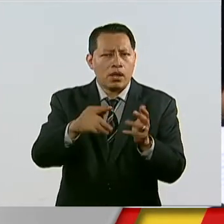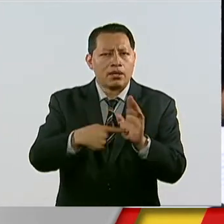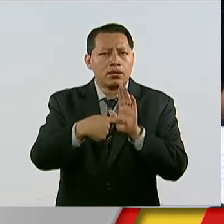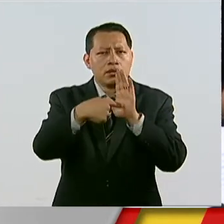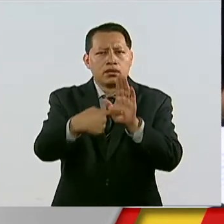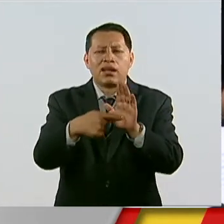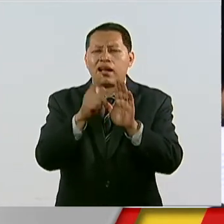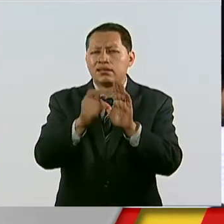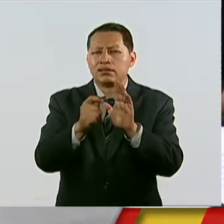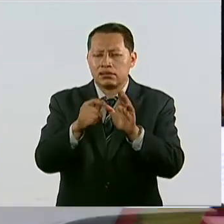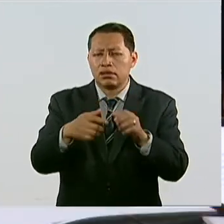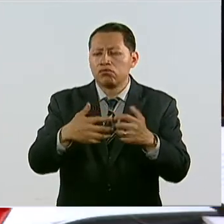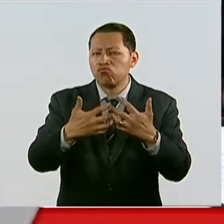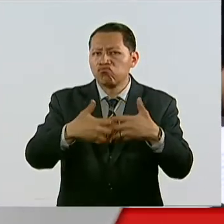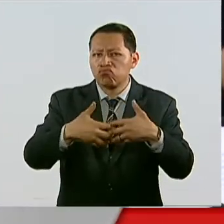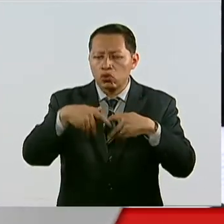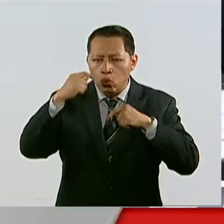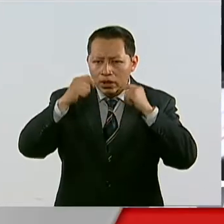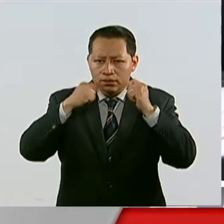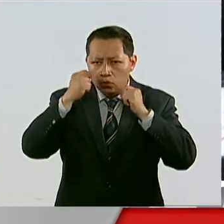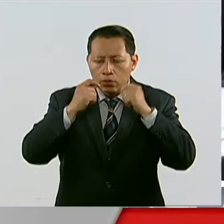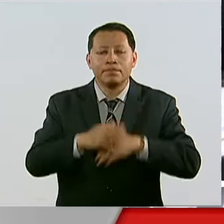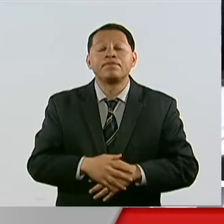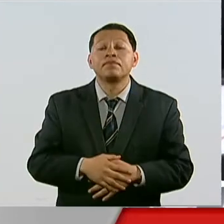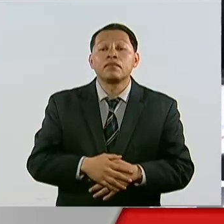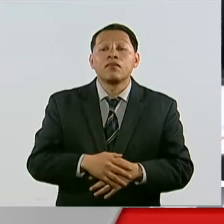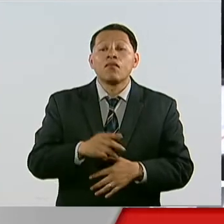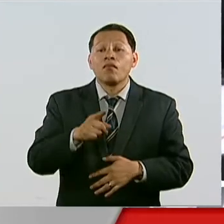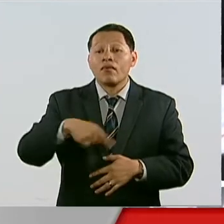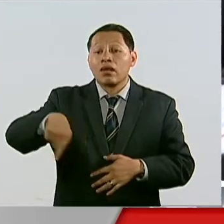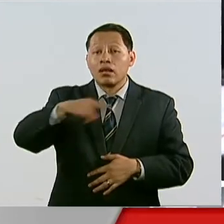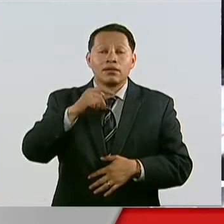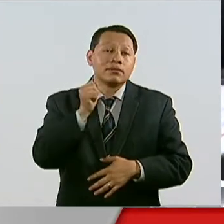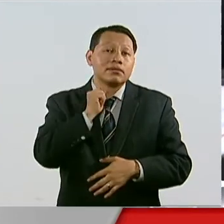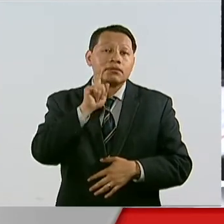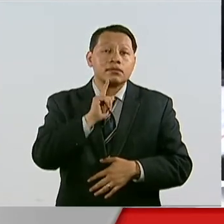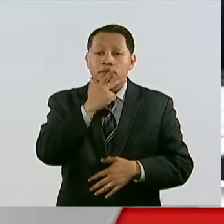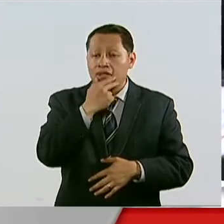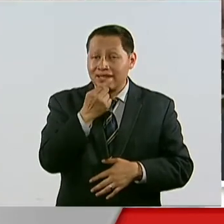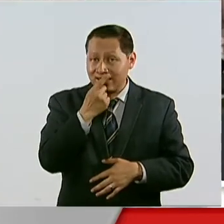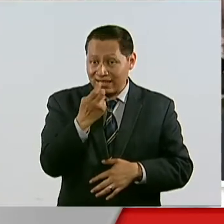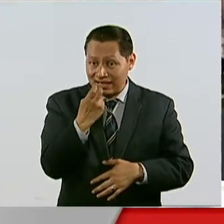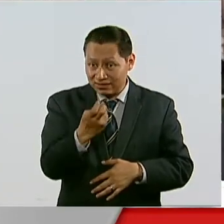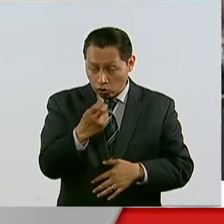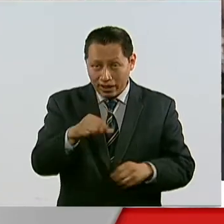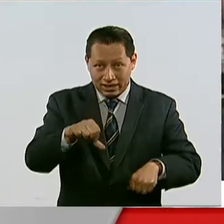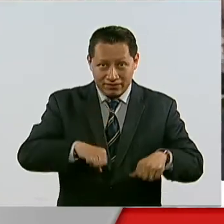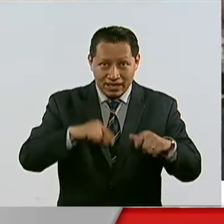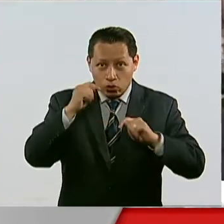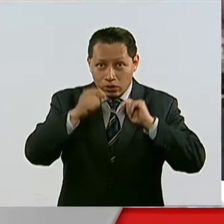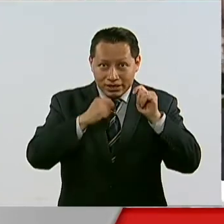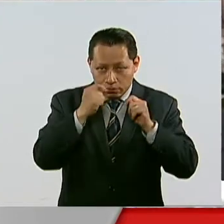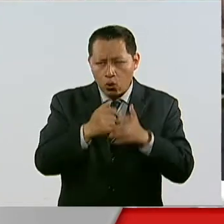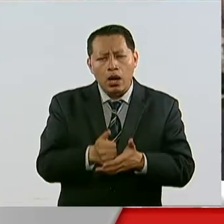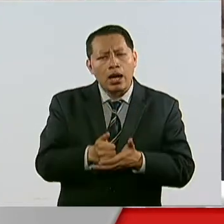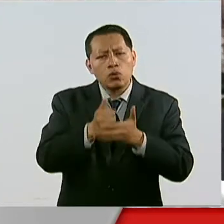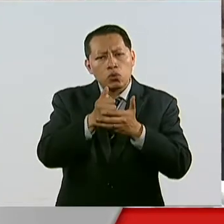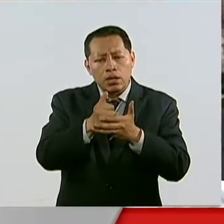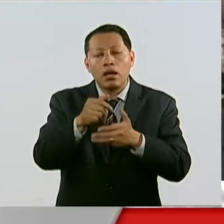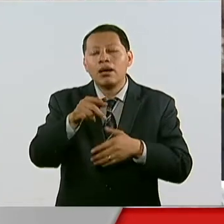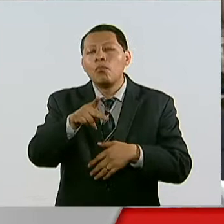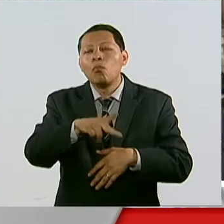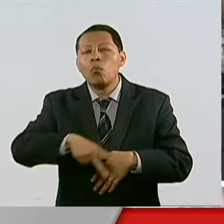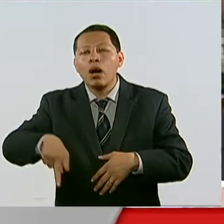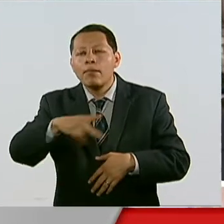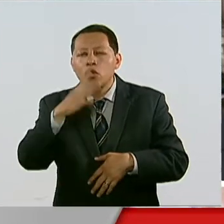industria turística. Legisladores reconocieron que actividades como esta han contribuido a la recuperación de los pueblos